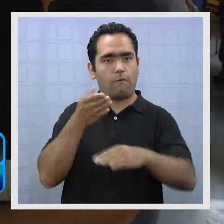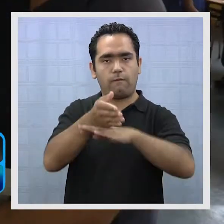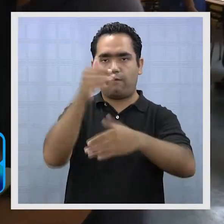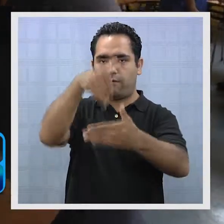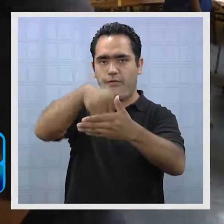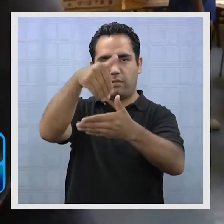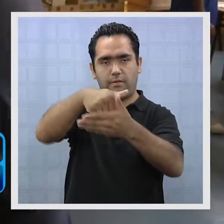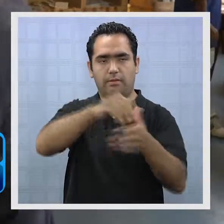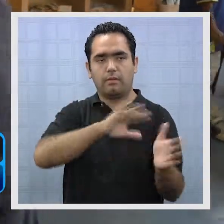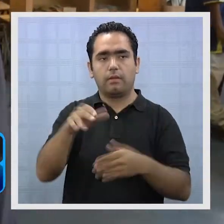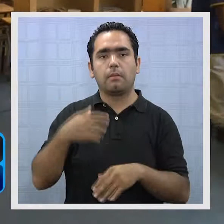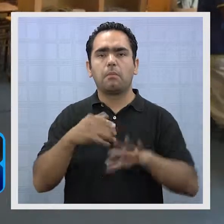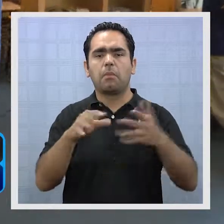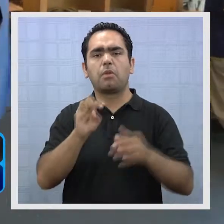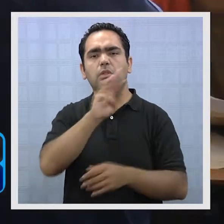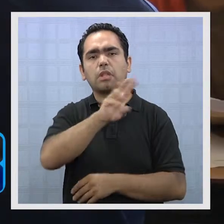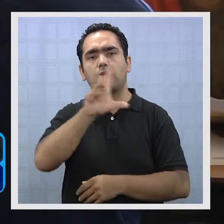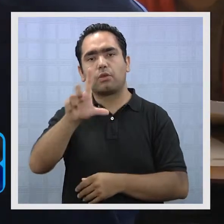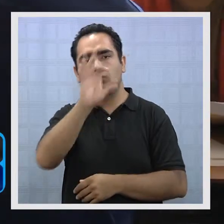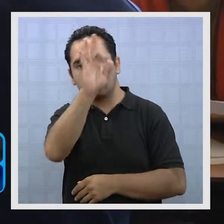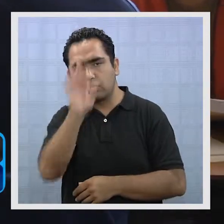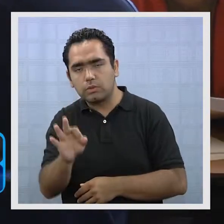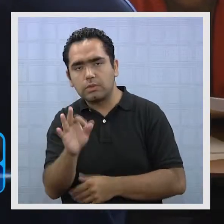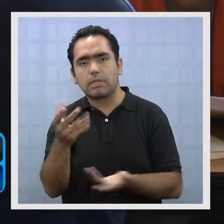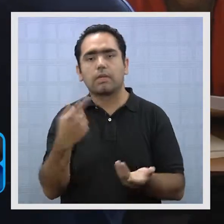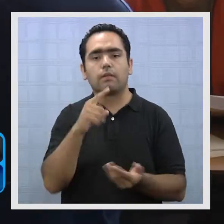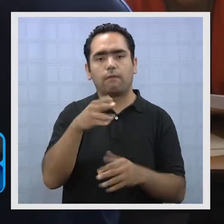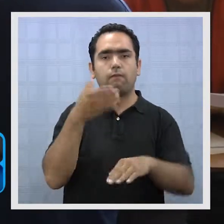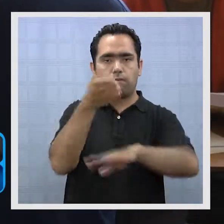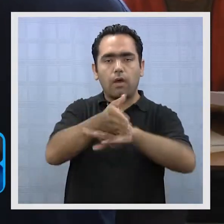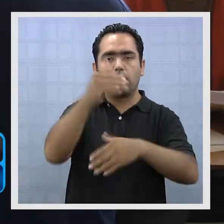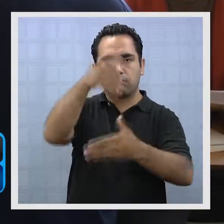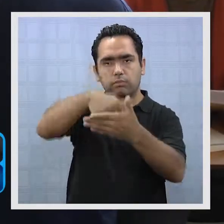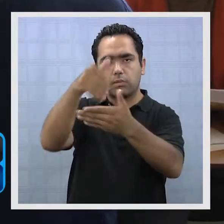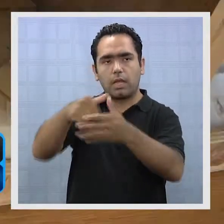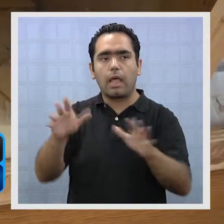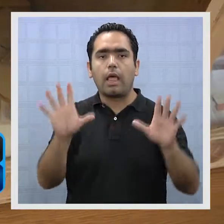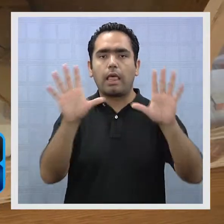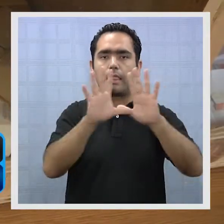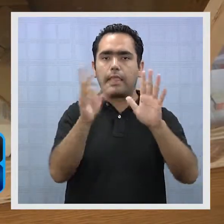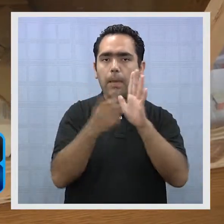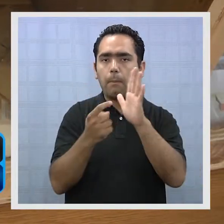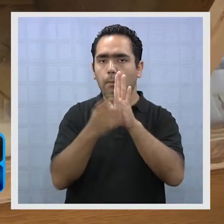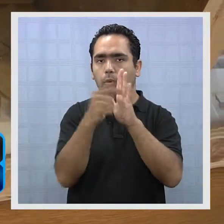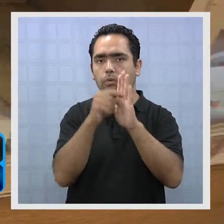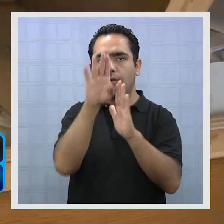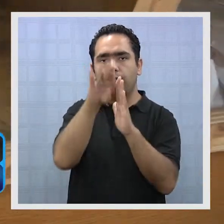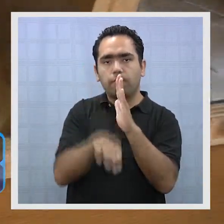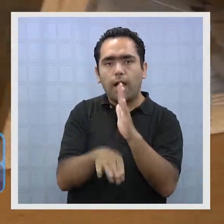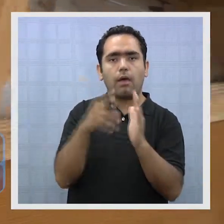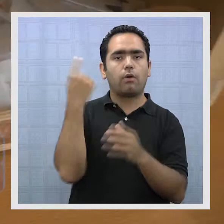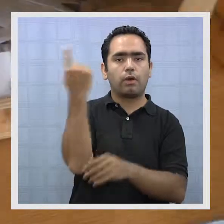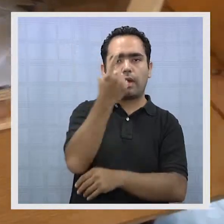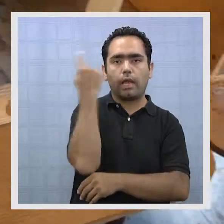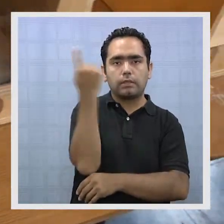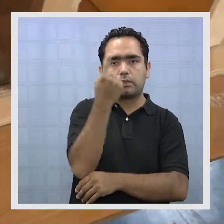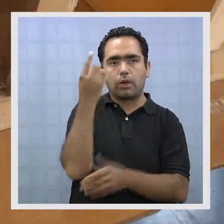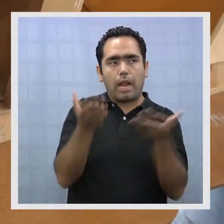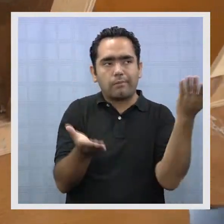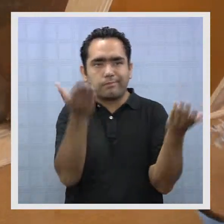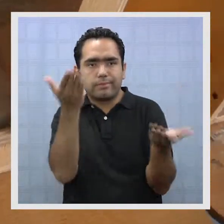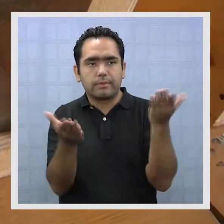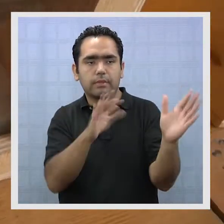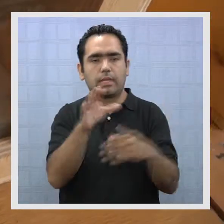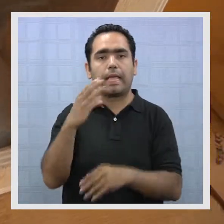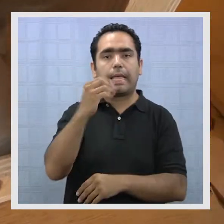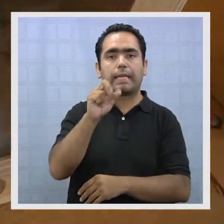Solo un 38% de los inscritos acudieron a las urnas, más de 10 puntos por debajo de la media nacional. Cristian Jamed,